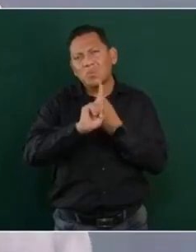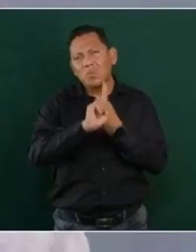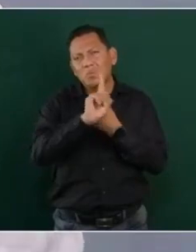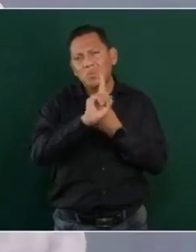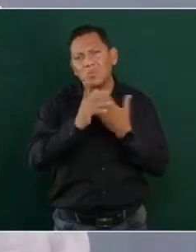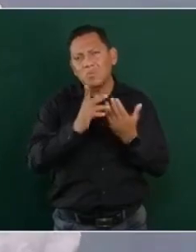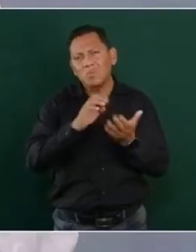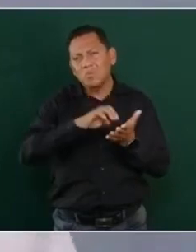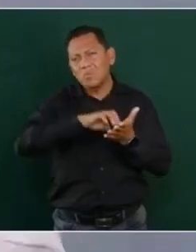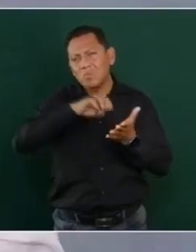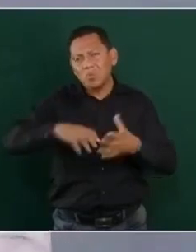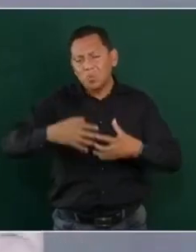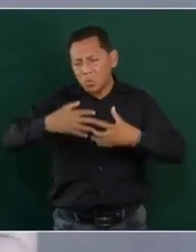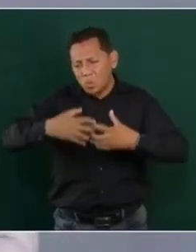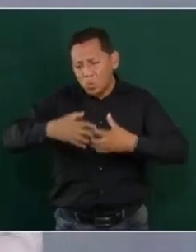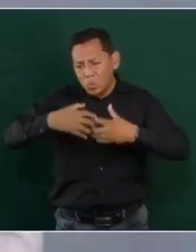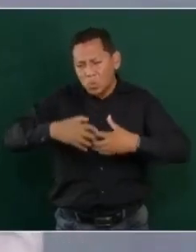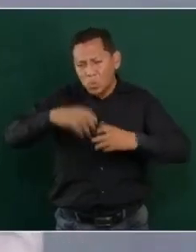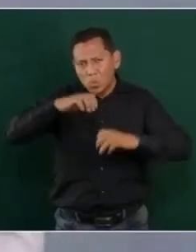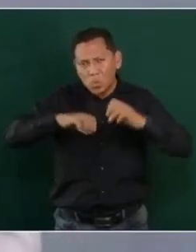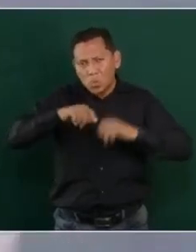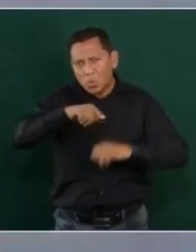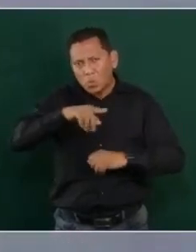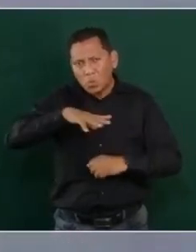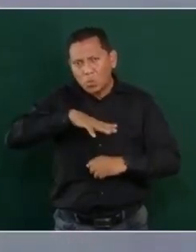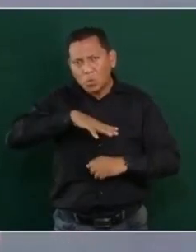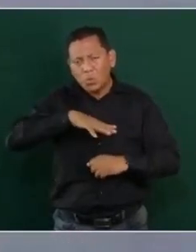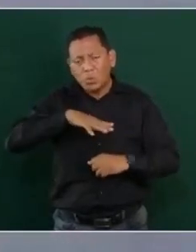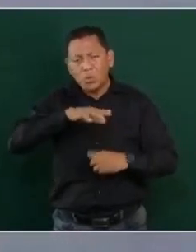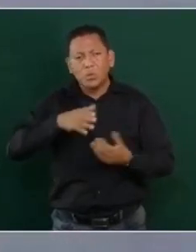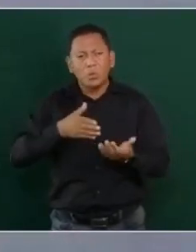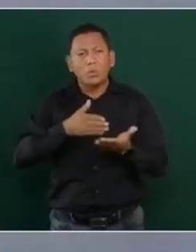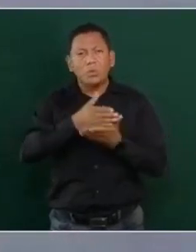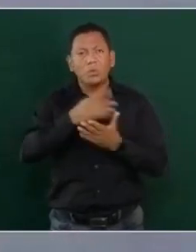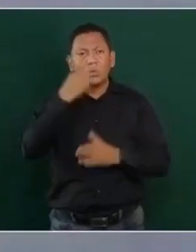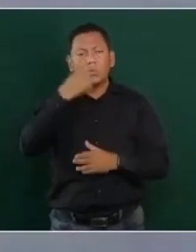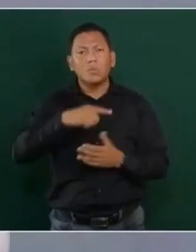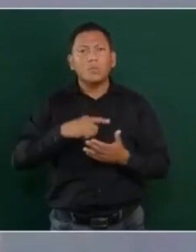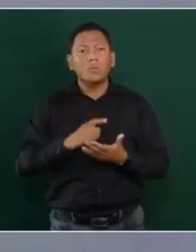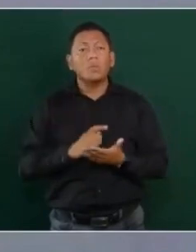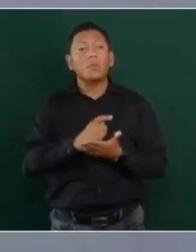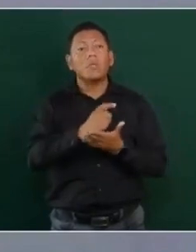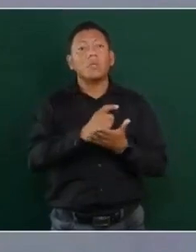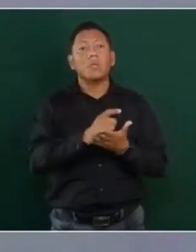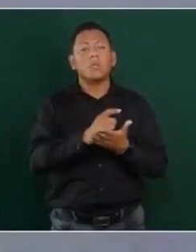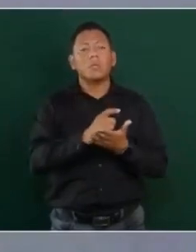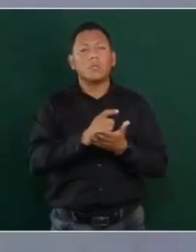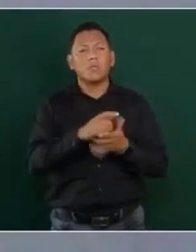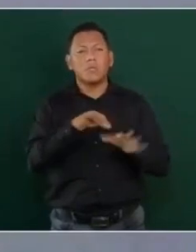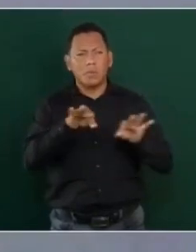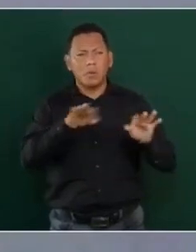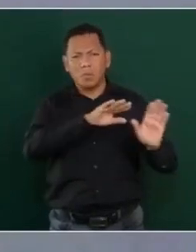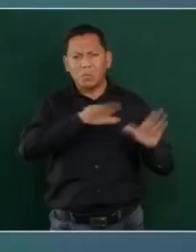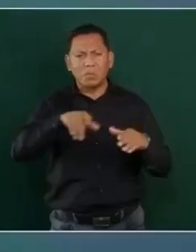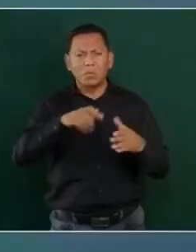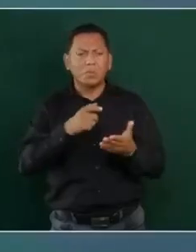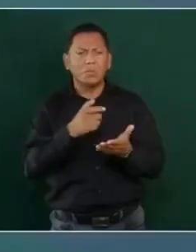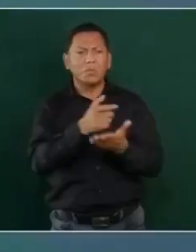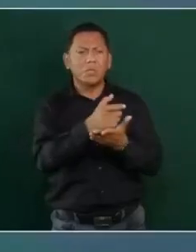maquiladoras, a pagar también muy bajos salarios